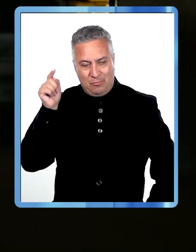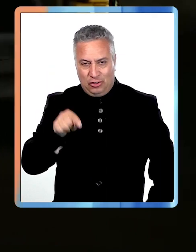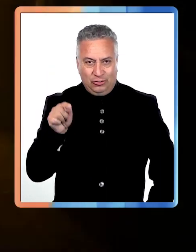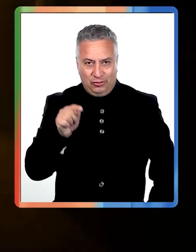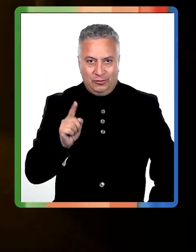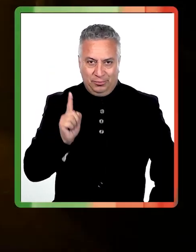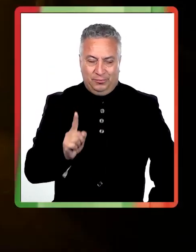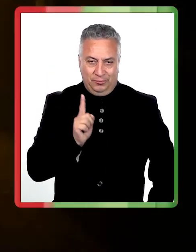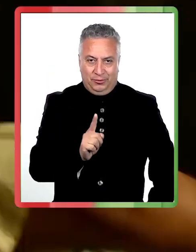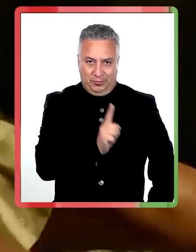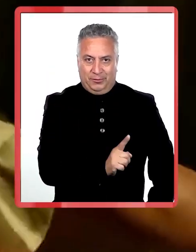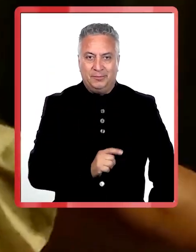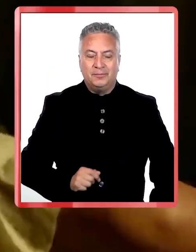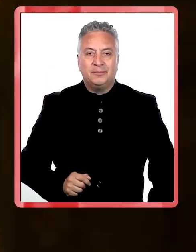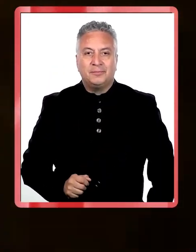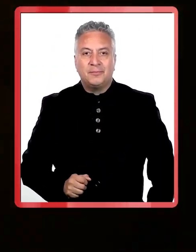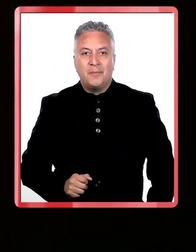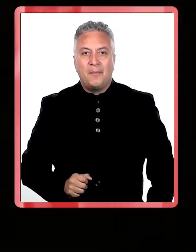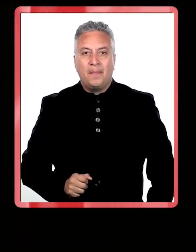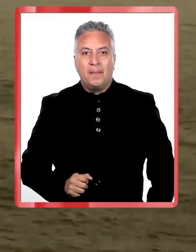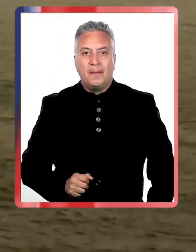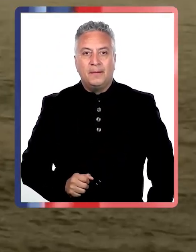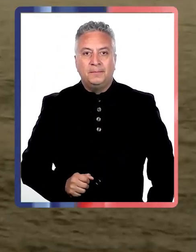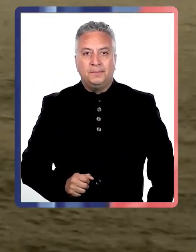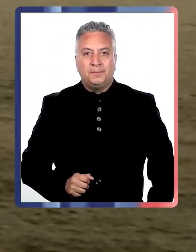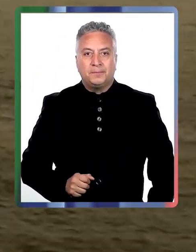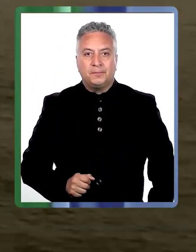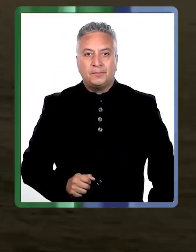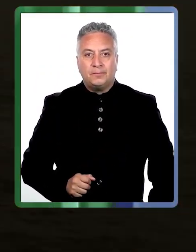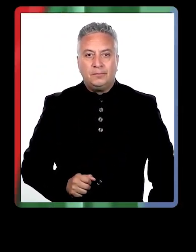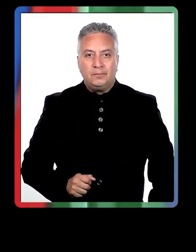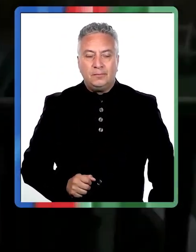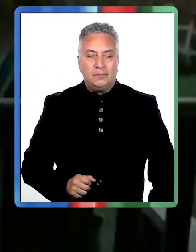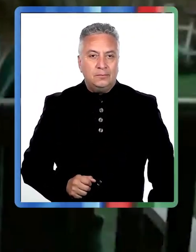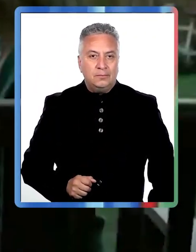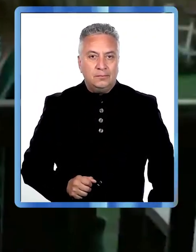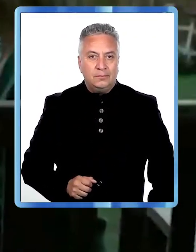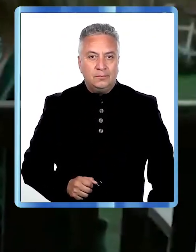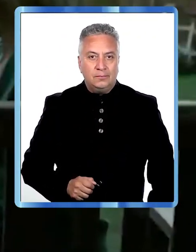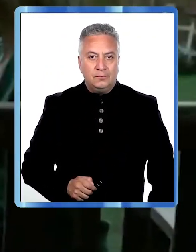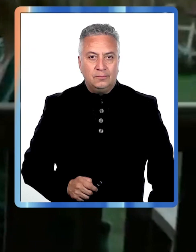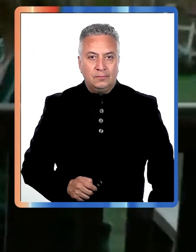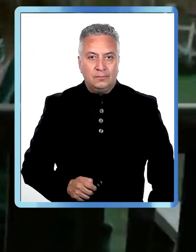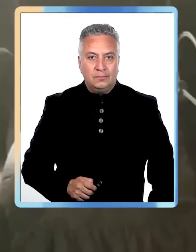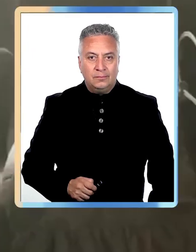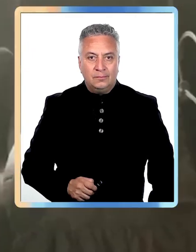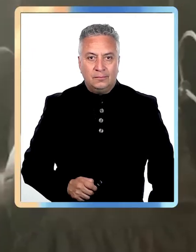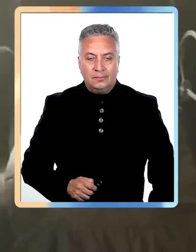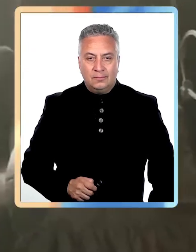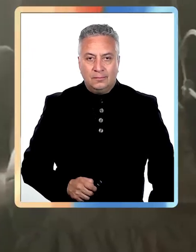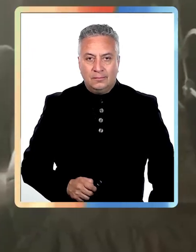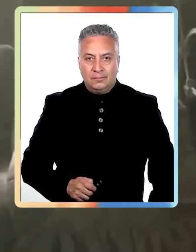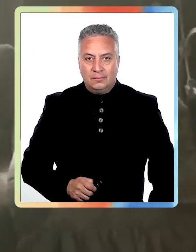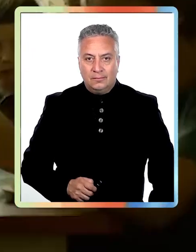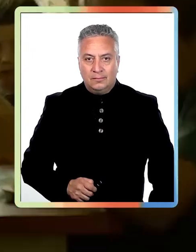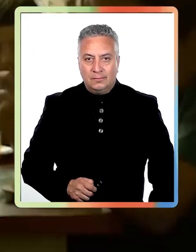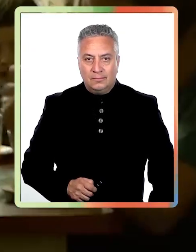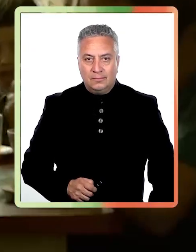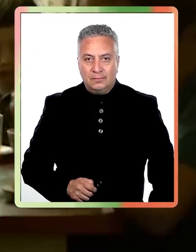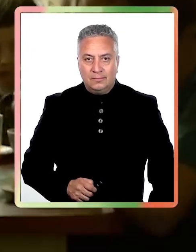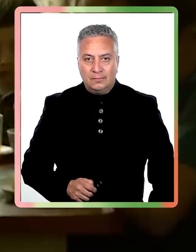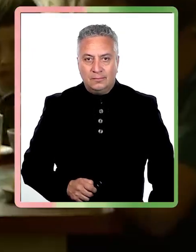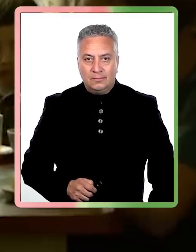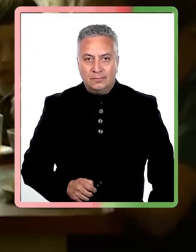Si no hacemos nada será una pesadilla. Imagina entrar a su habitación ahora mismo y ver su cama vacía,